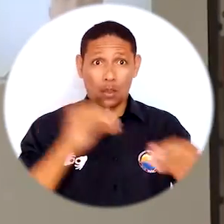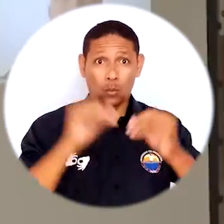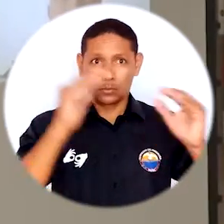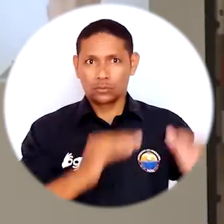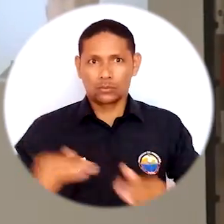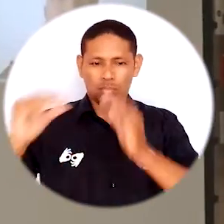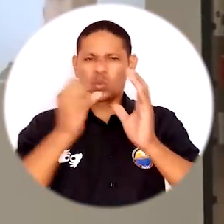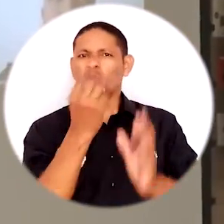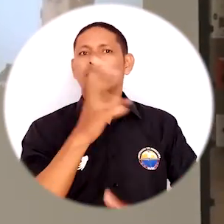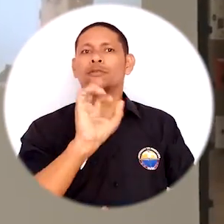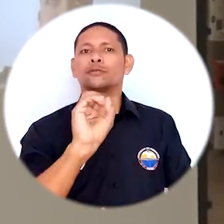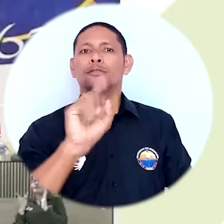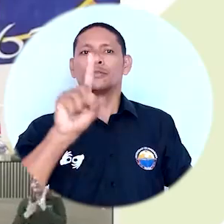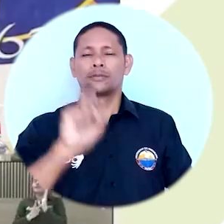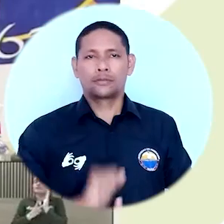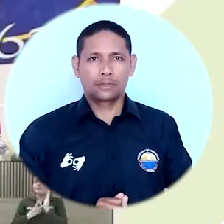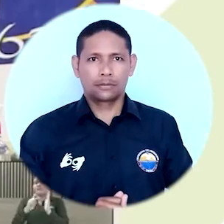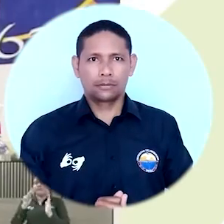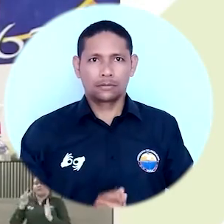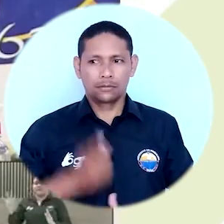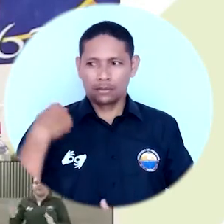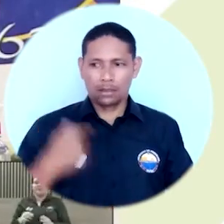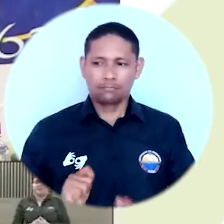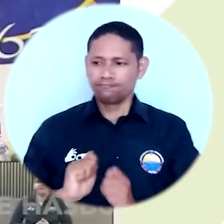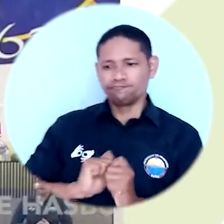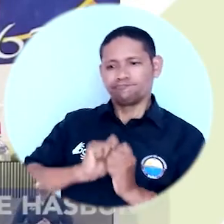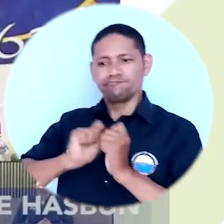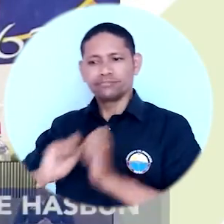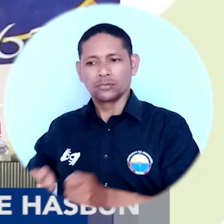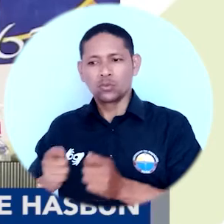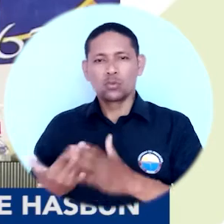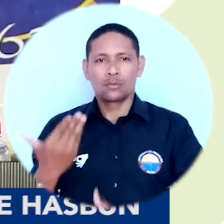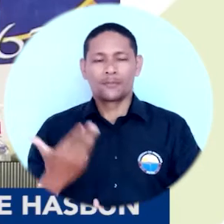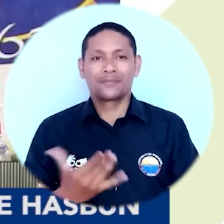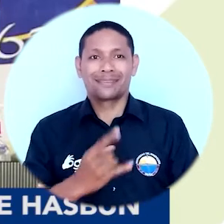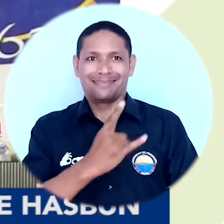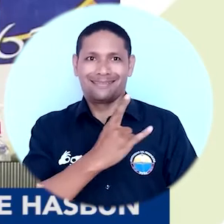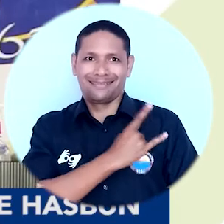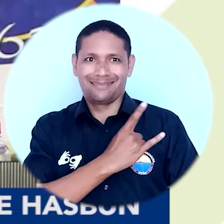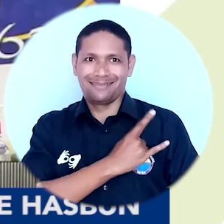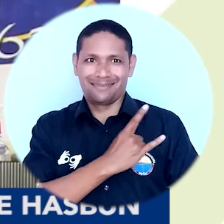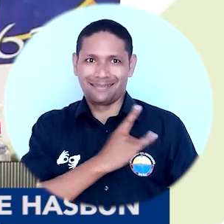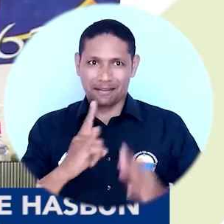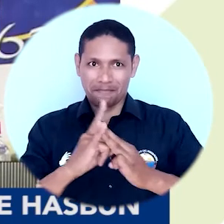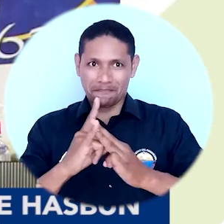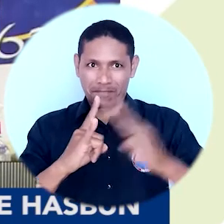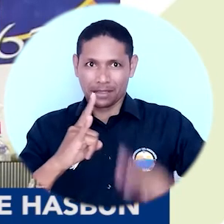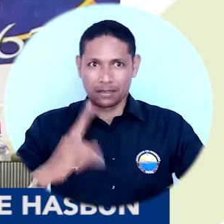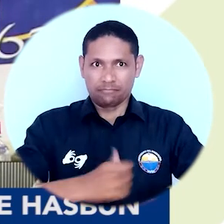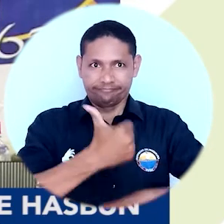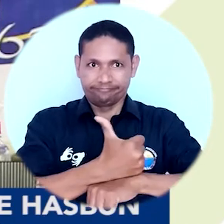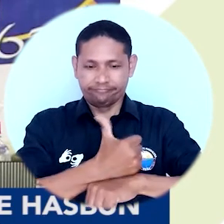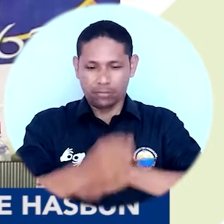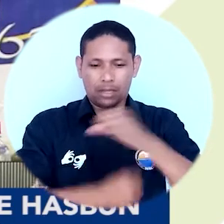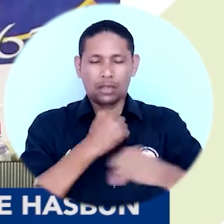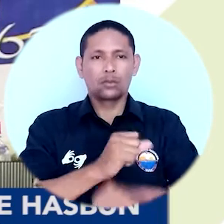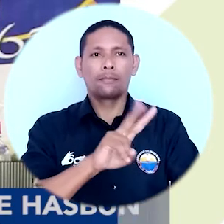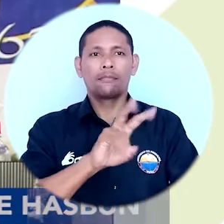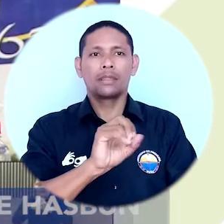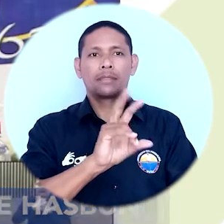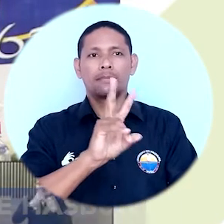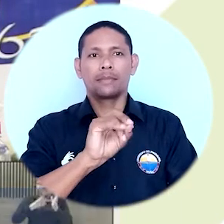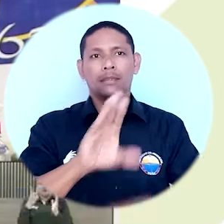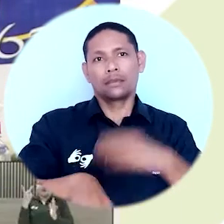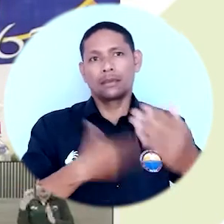Acuerdo Superior Nº 06, por el cual se nombra al rector de la Universidad del Magdalena para el periodo